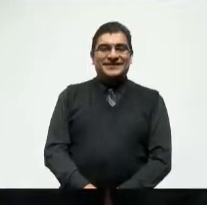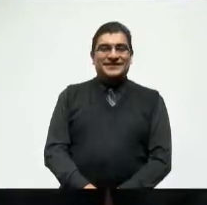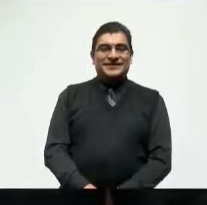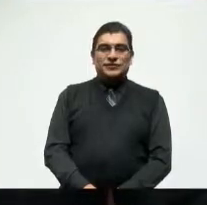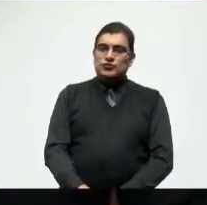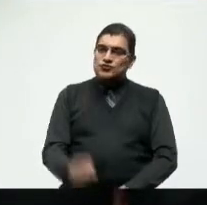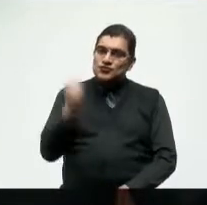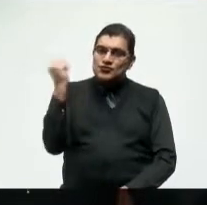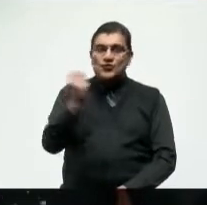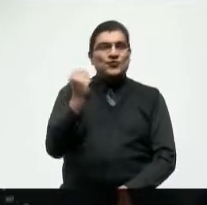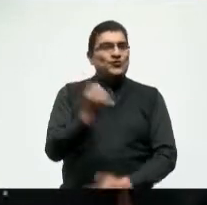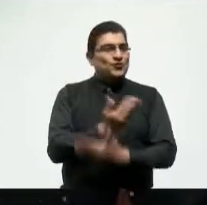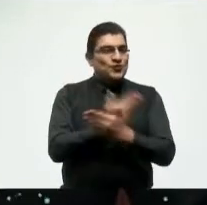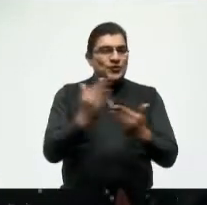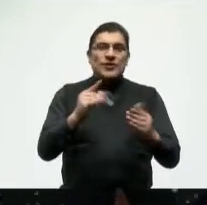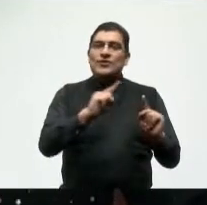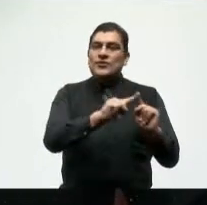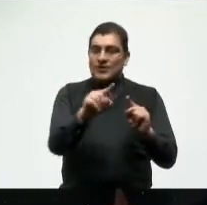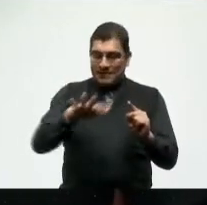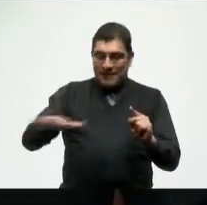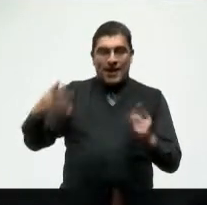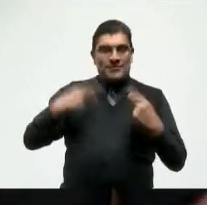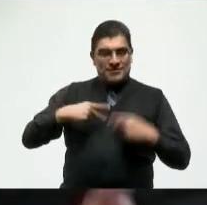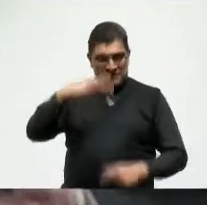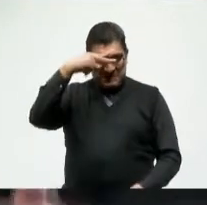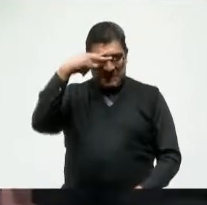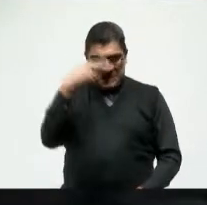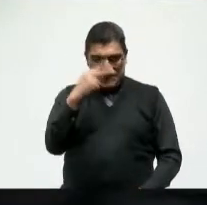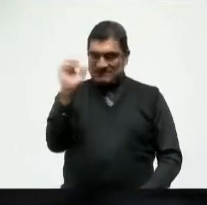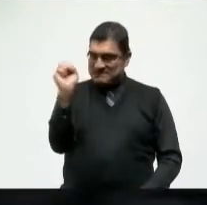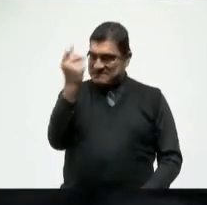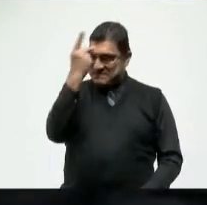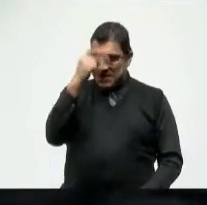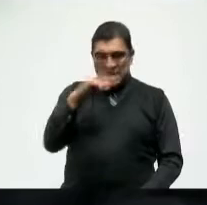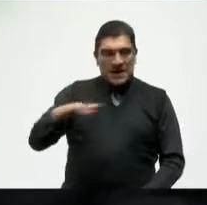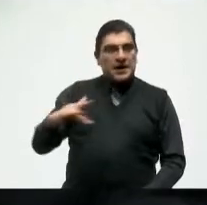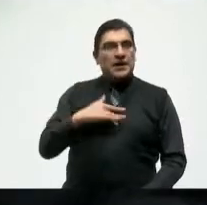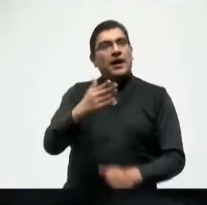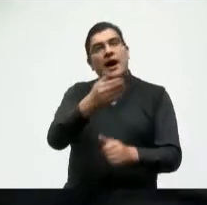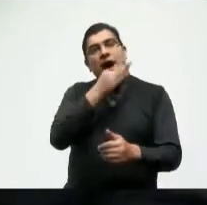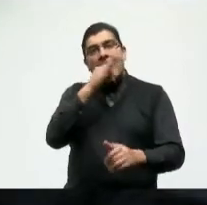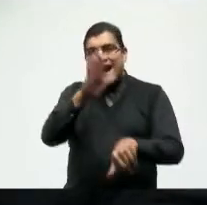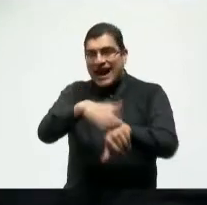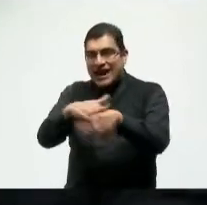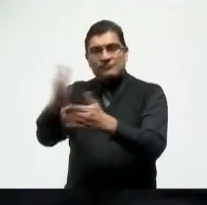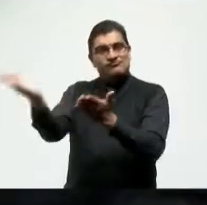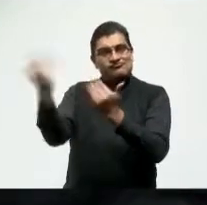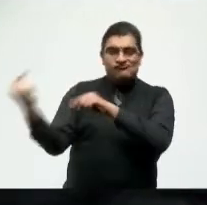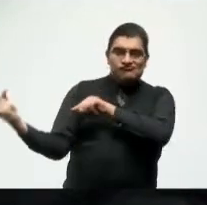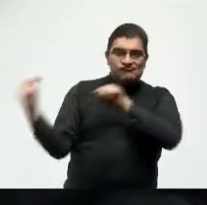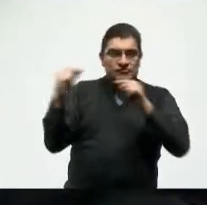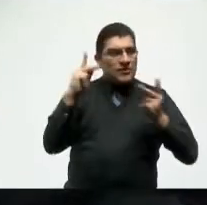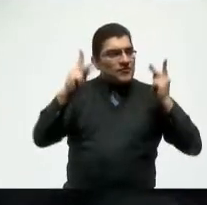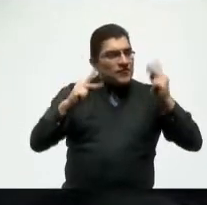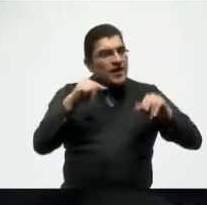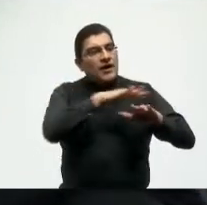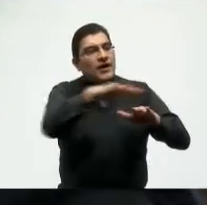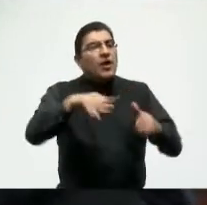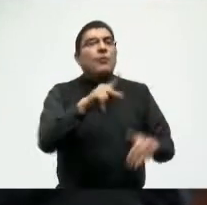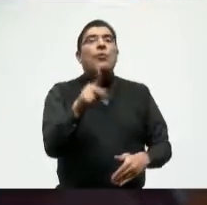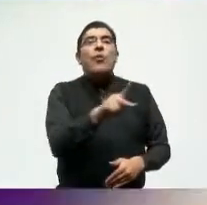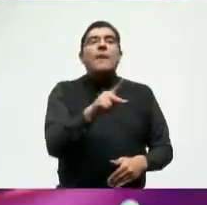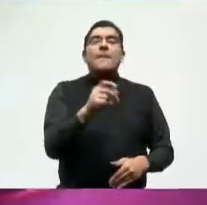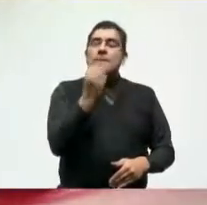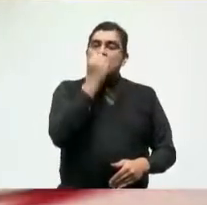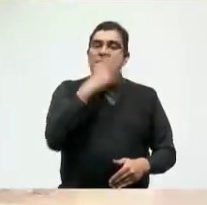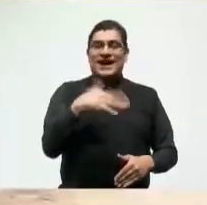Enhorabuena a todos los Potosí de verdad os invitamos a que visiten nuestro nuevo pueblo mágico Santa María del